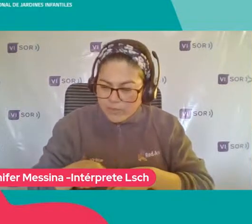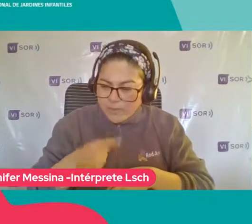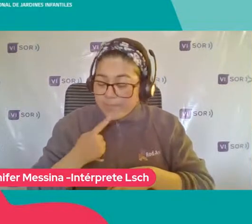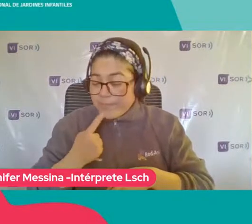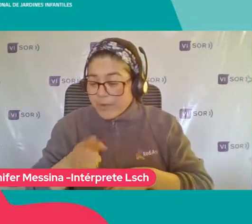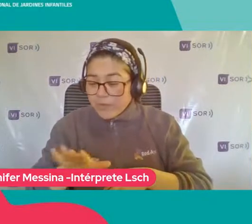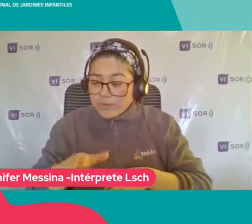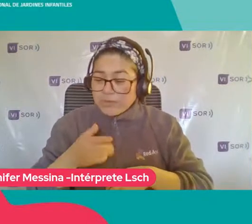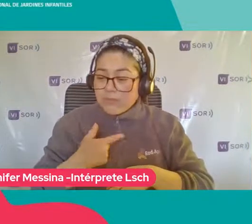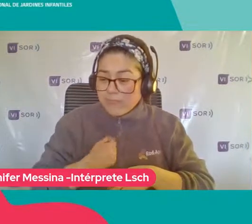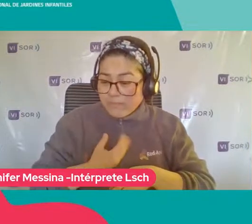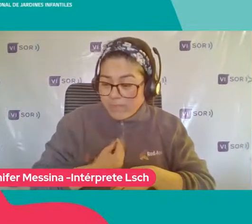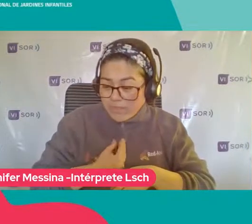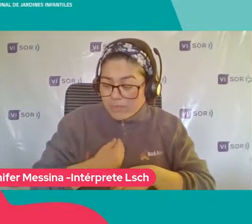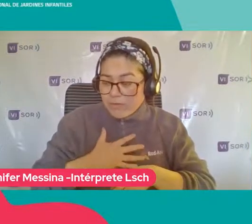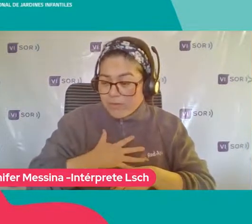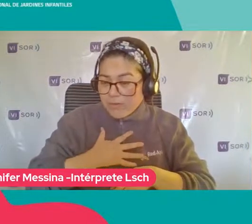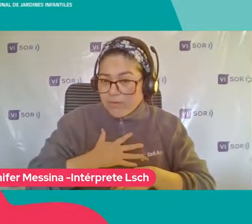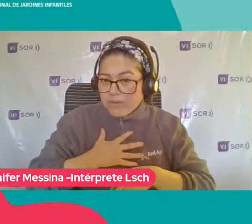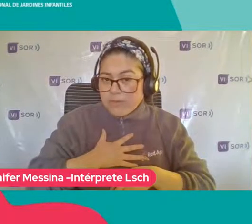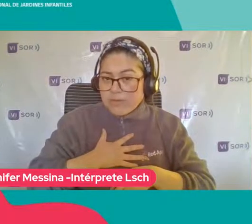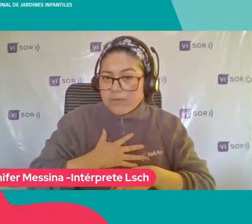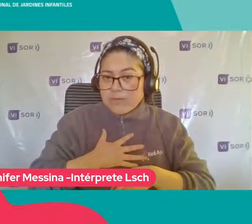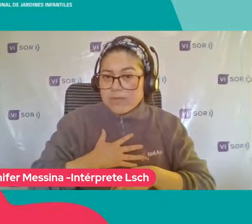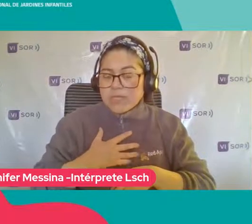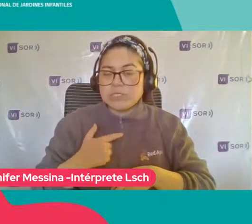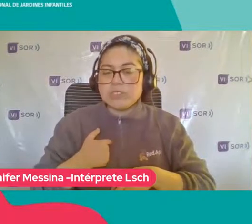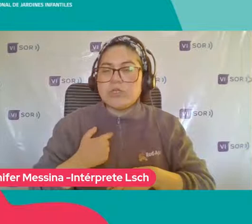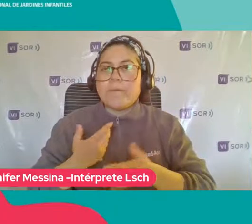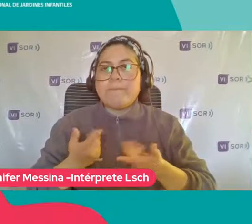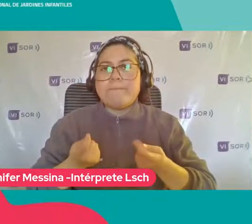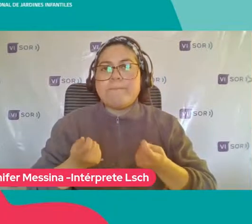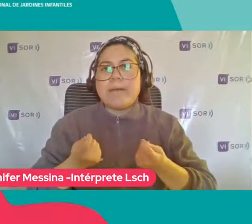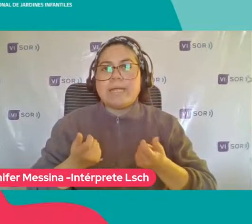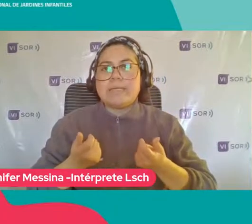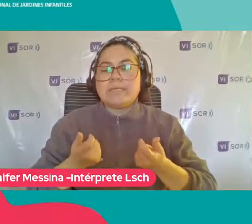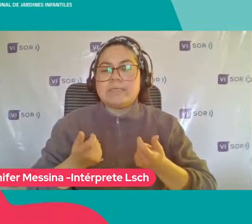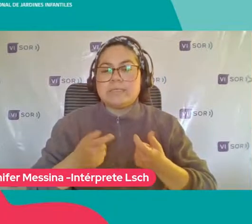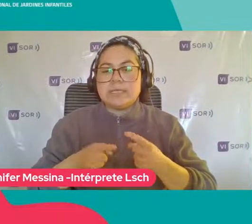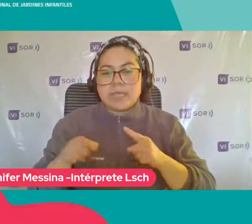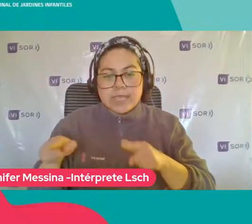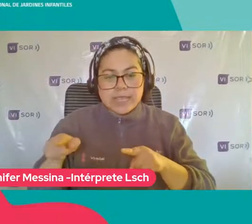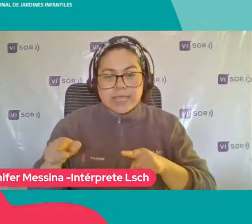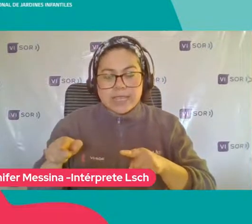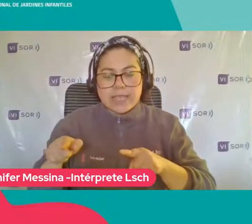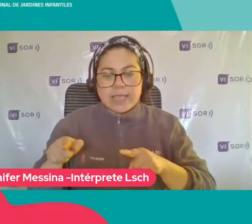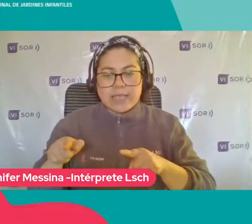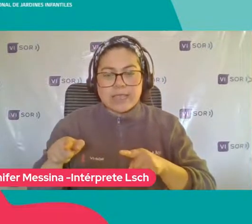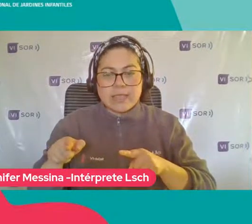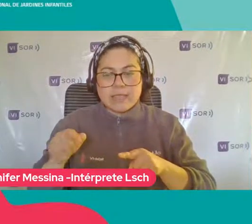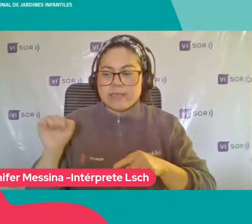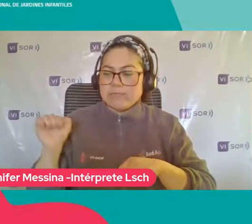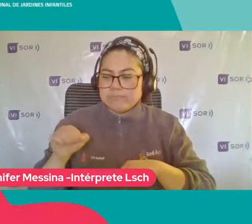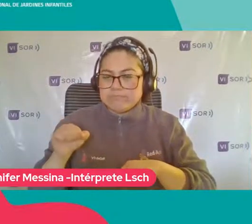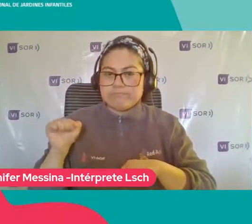te da miedo Yo puedo entonces Convertir en lenguaje Expresarlo Para poder Evidenciar Qué es lo que Él está